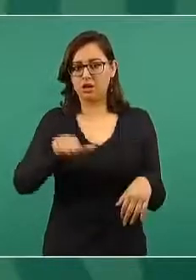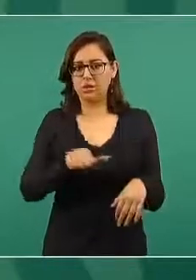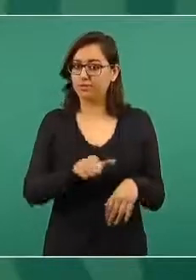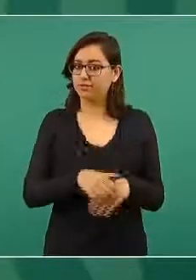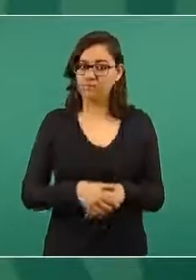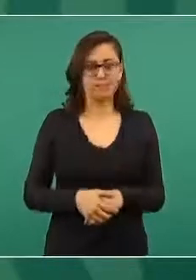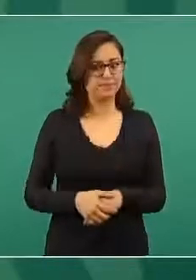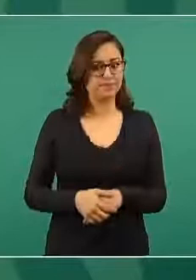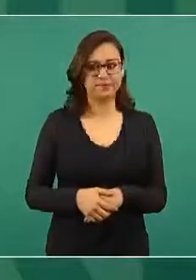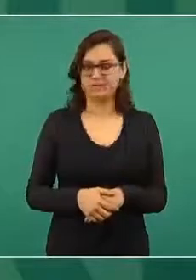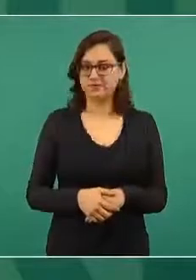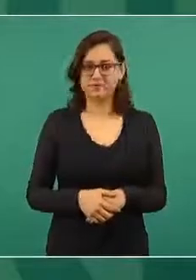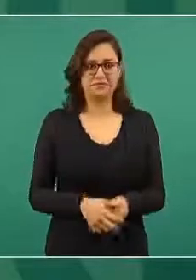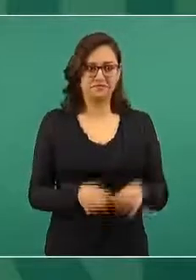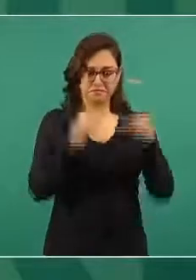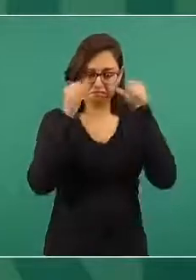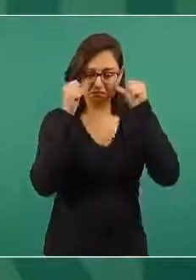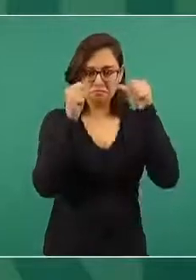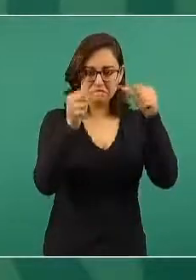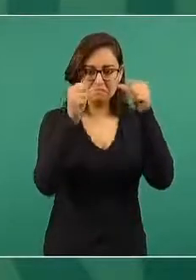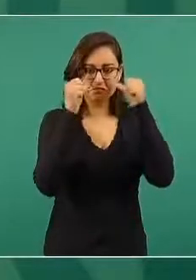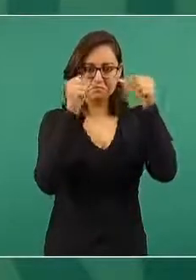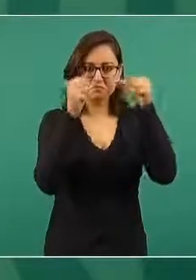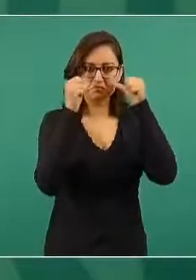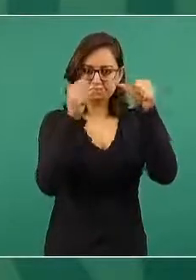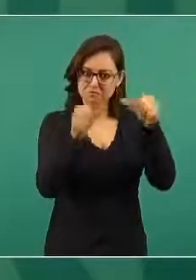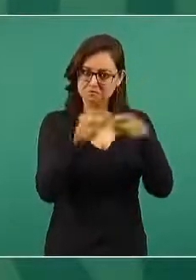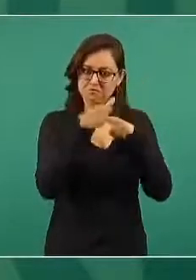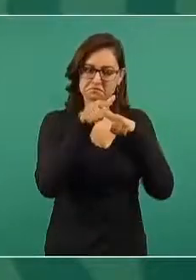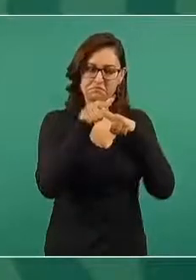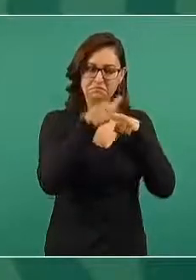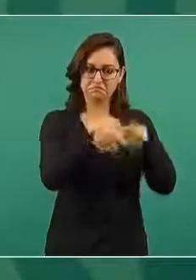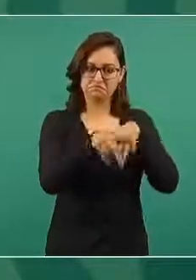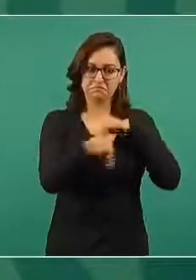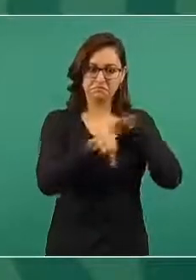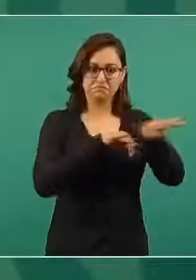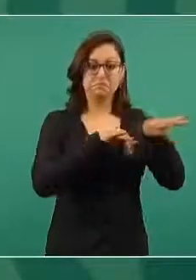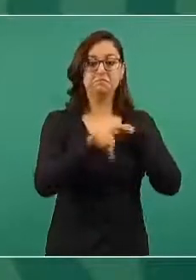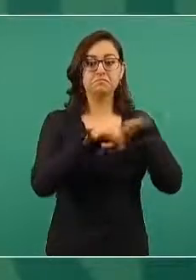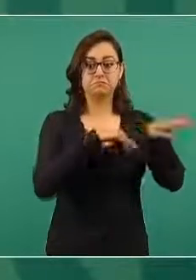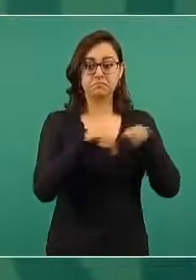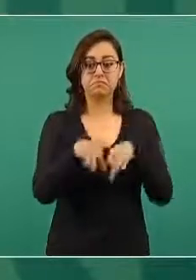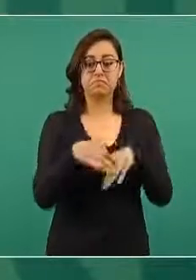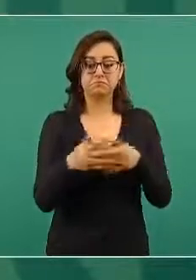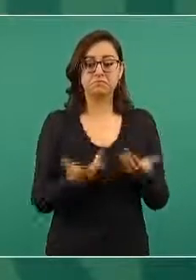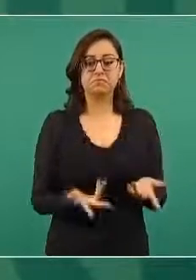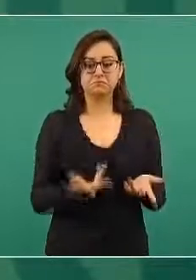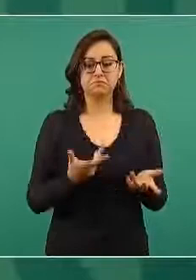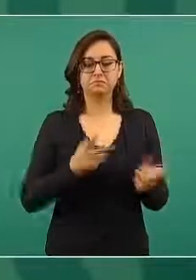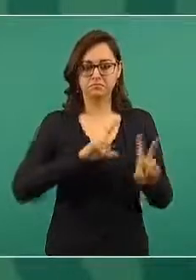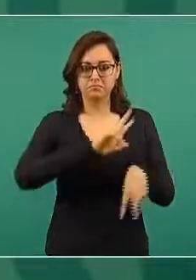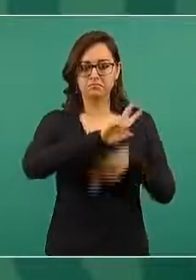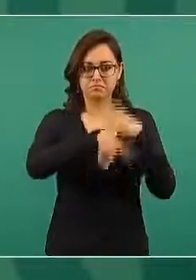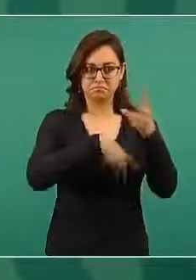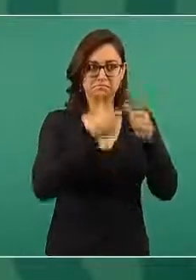solicitud de emergencia y se atendió.